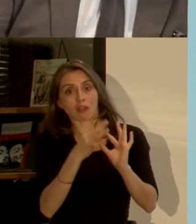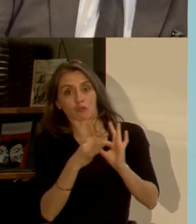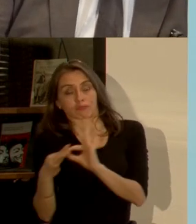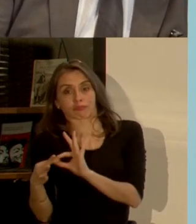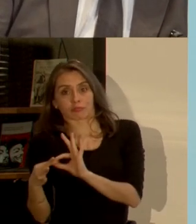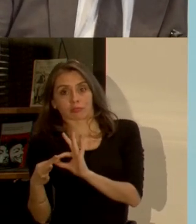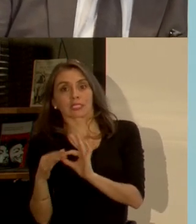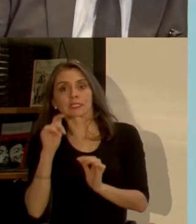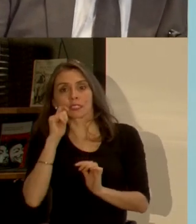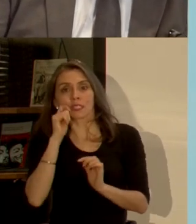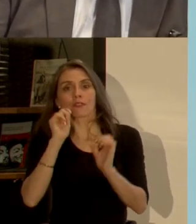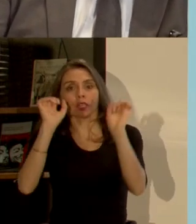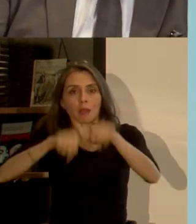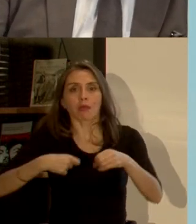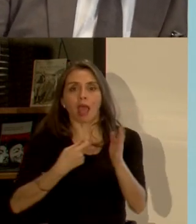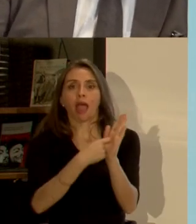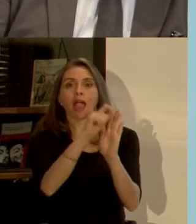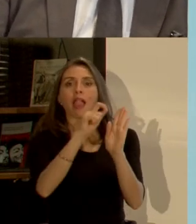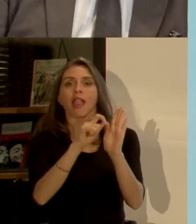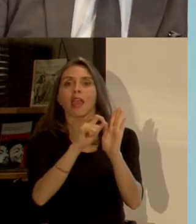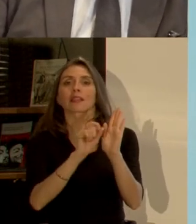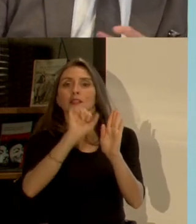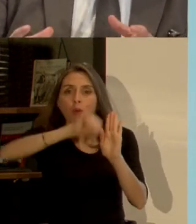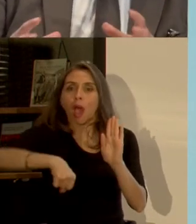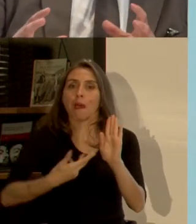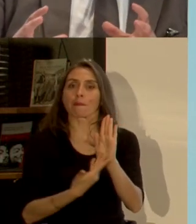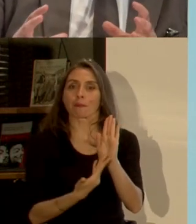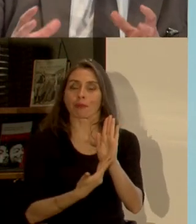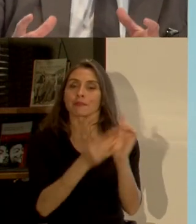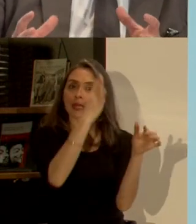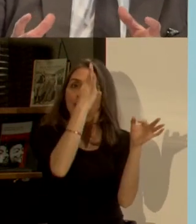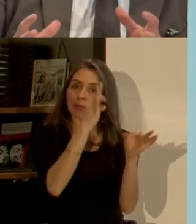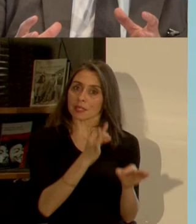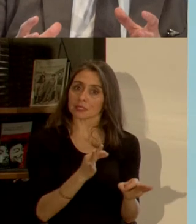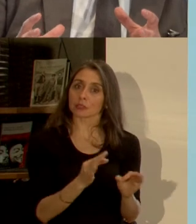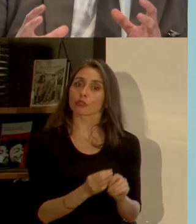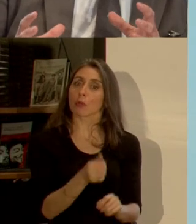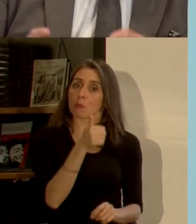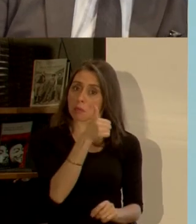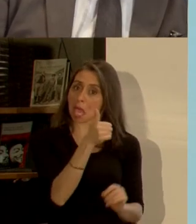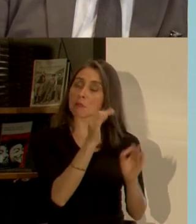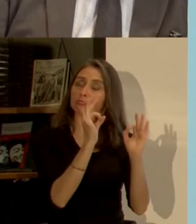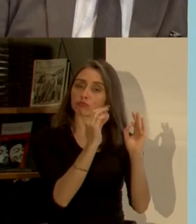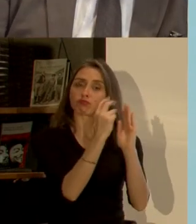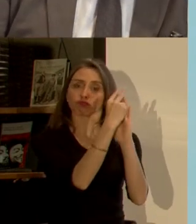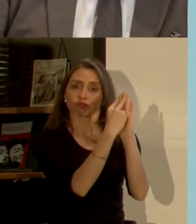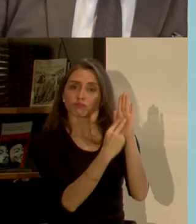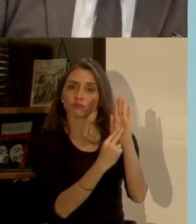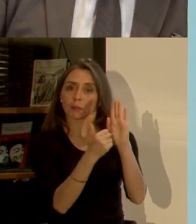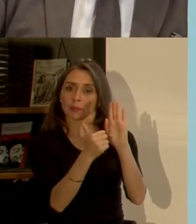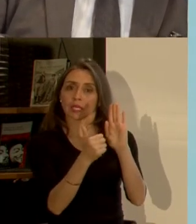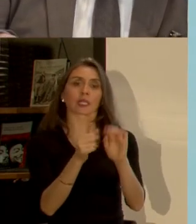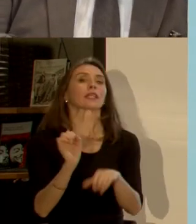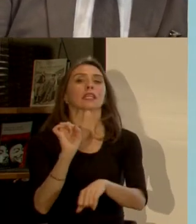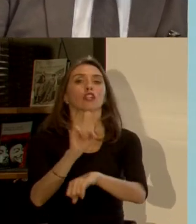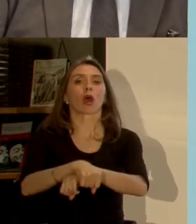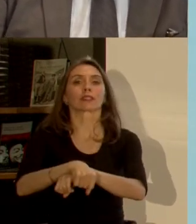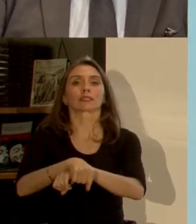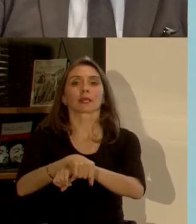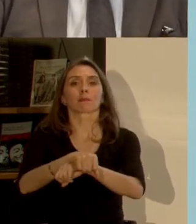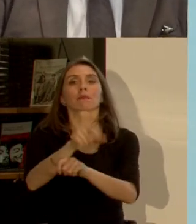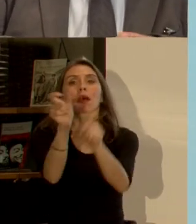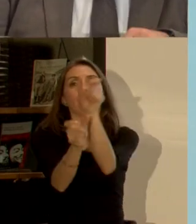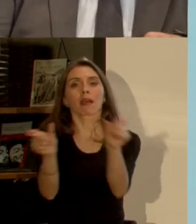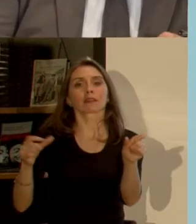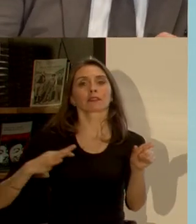legitimidad que esa decisión además de ser probablemente correcta técnicamente también es aceptable en un estado democrático